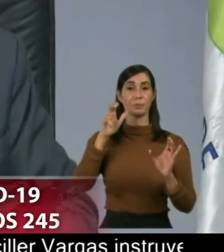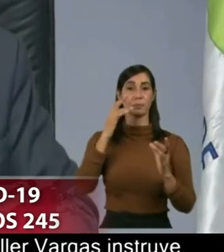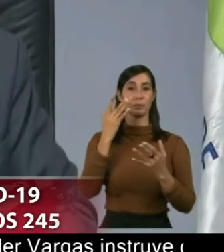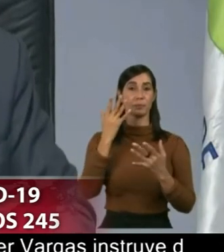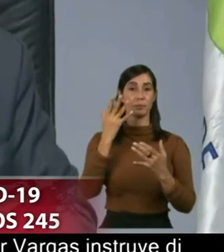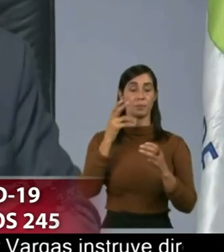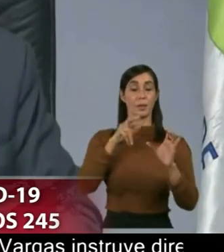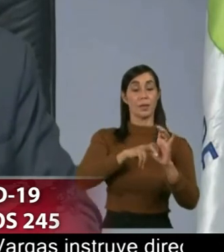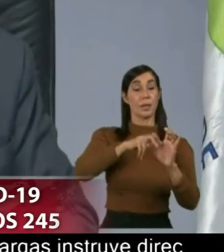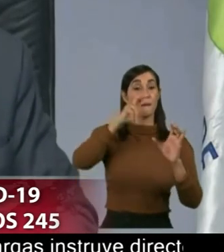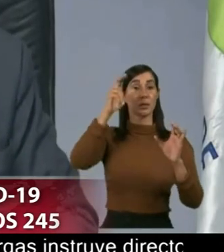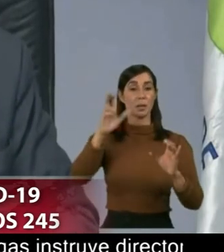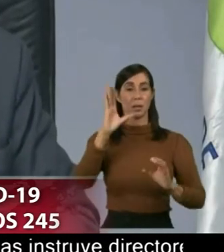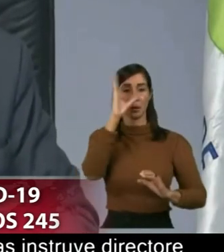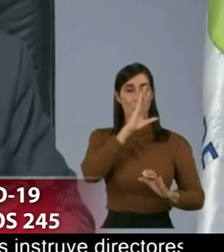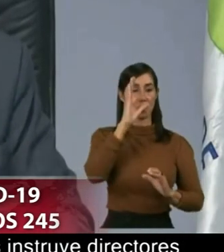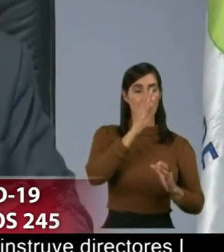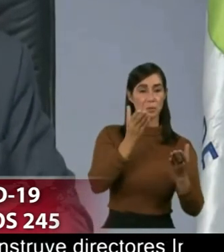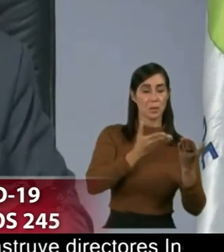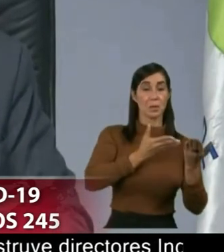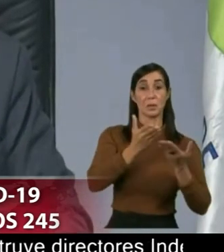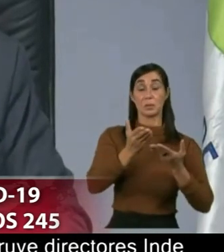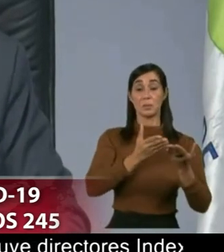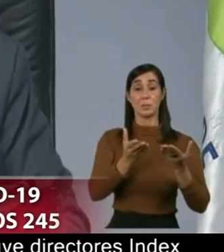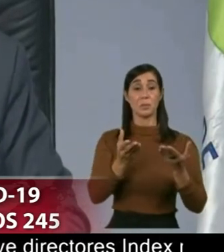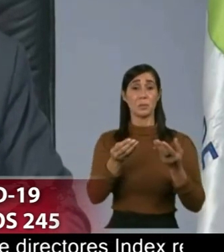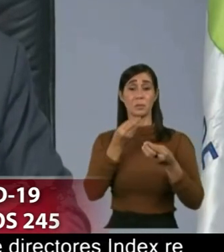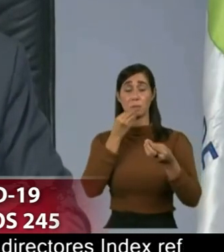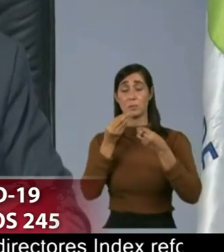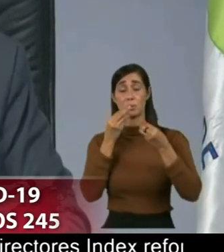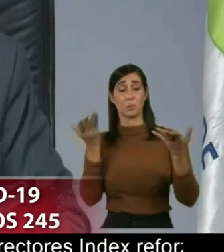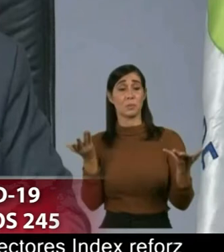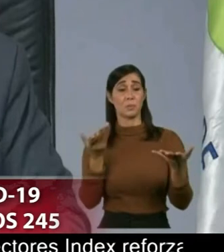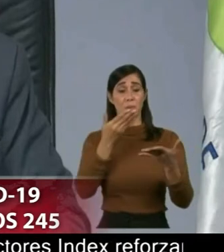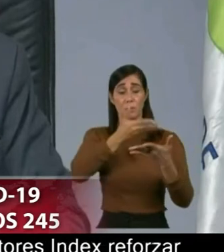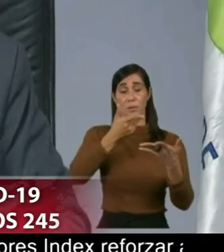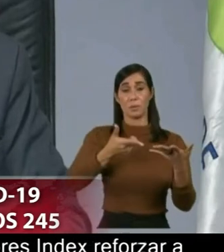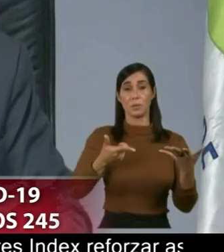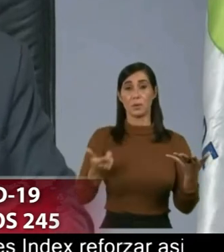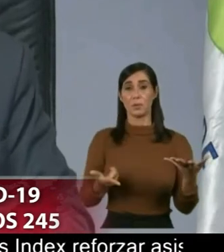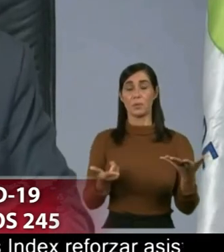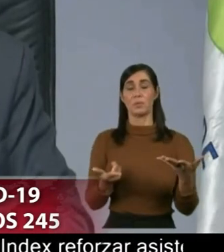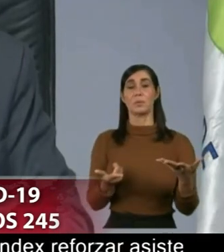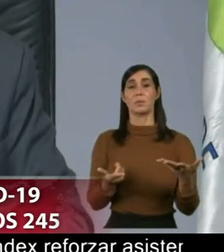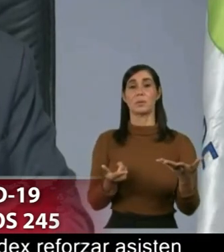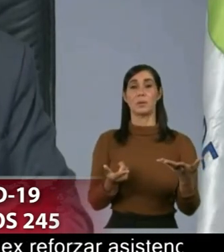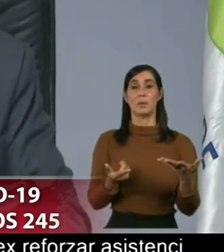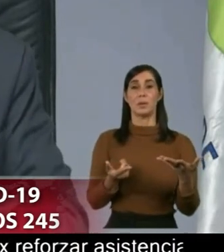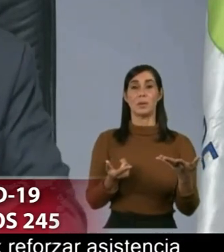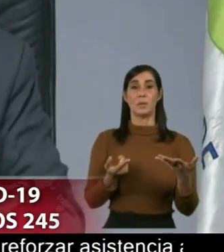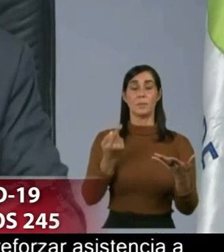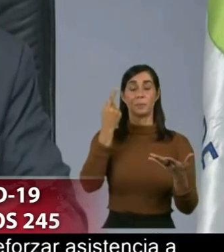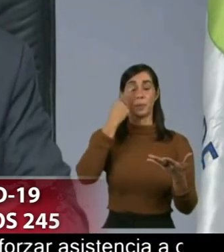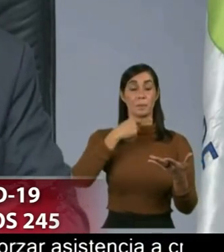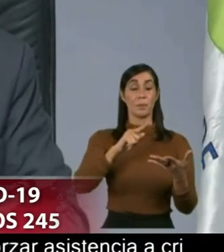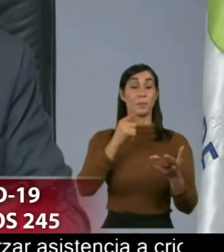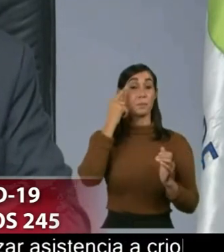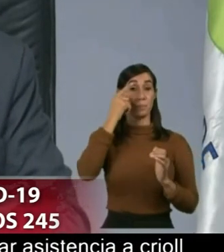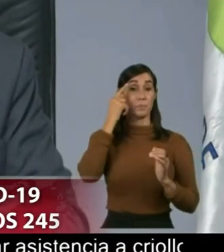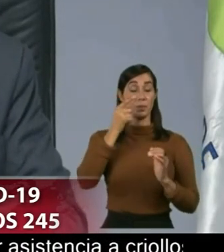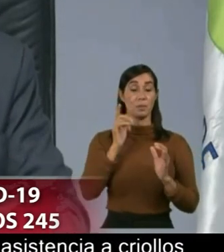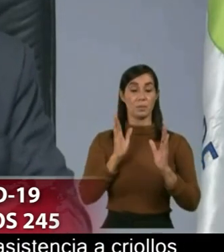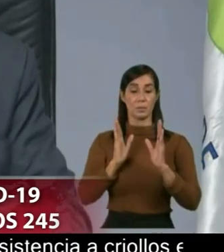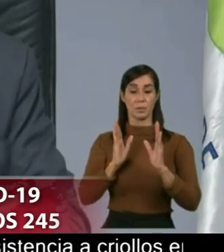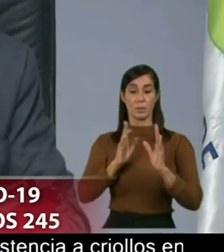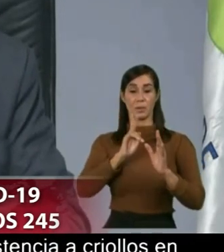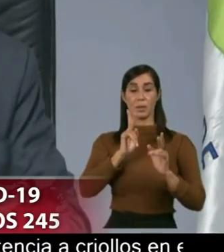buscar bienes y servicios que le son imprescindibles para continuar pero yo creo que la participación en